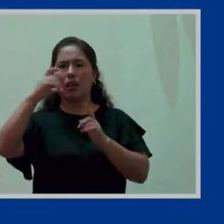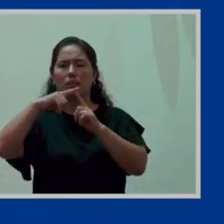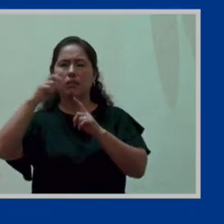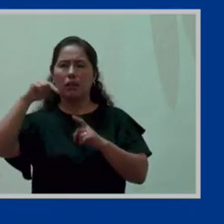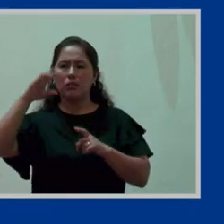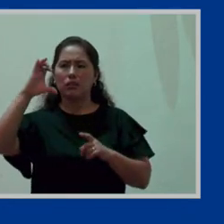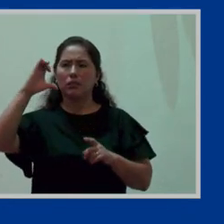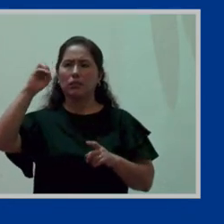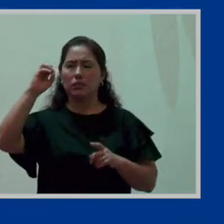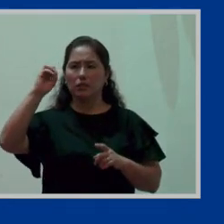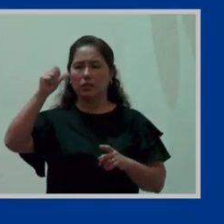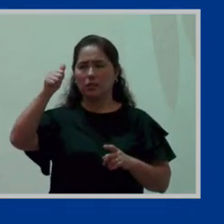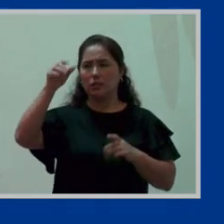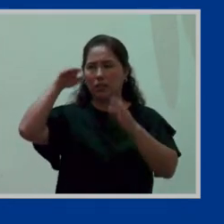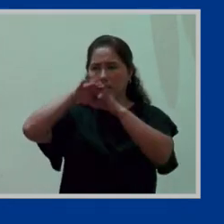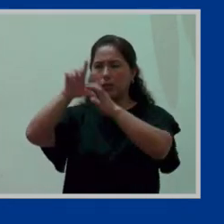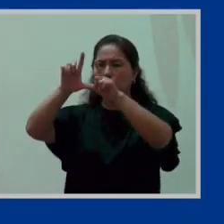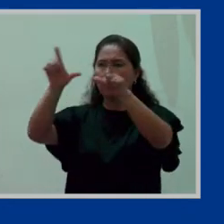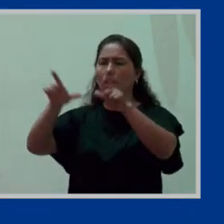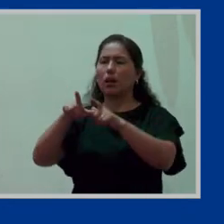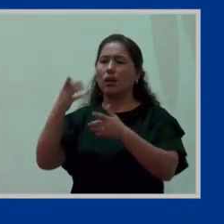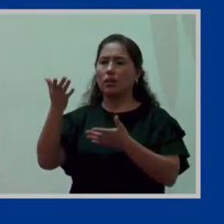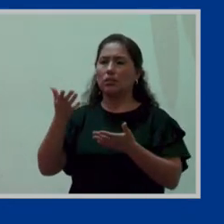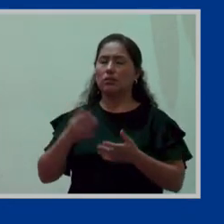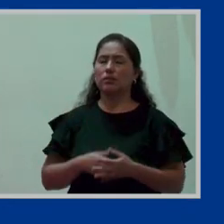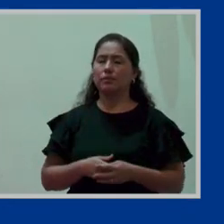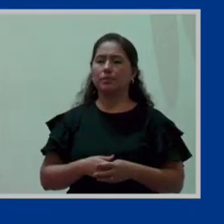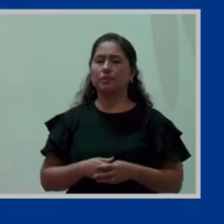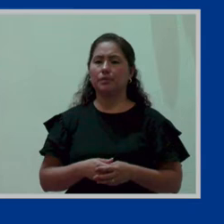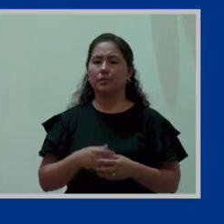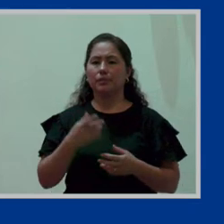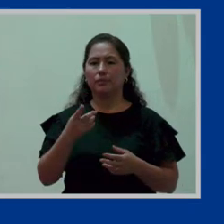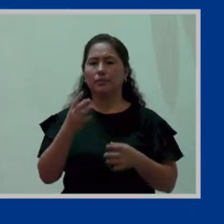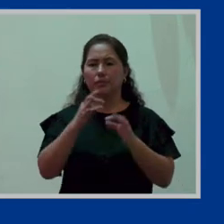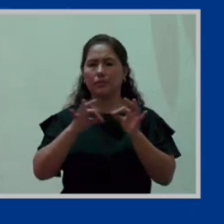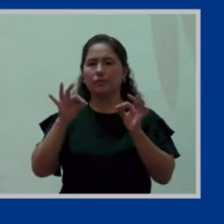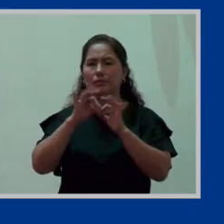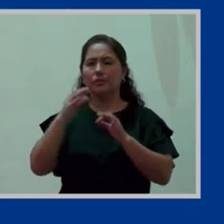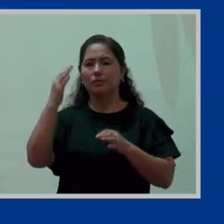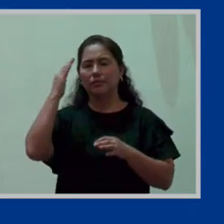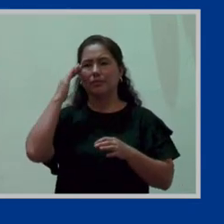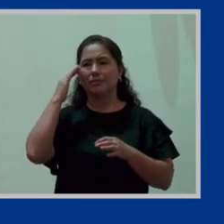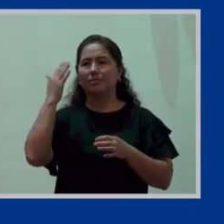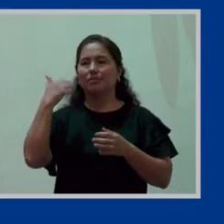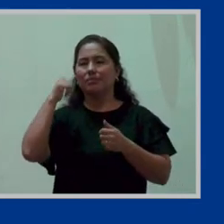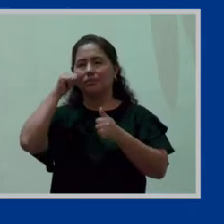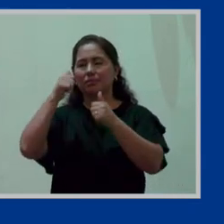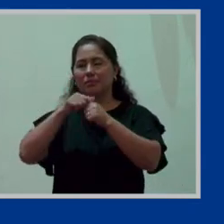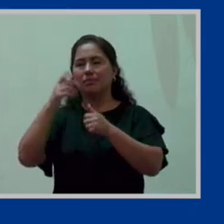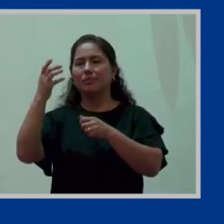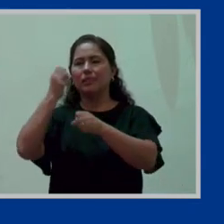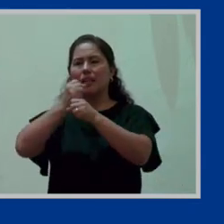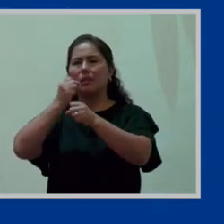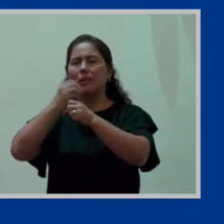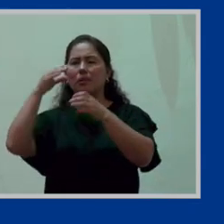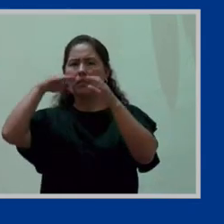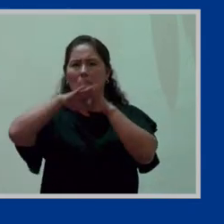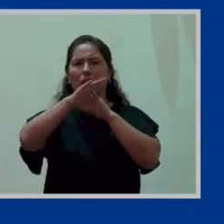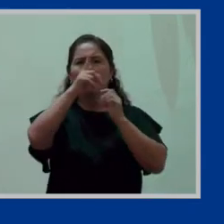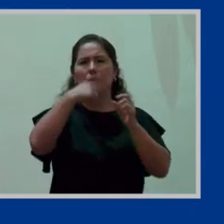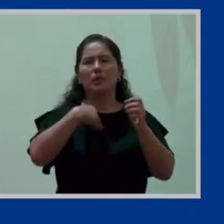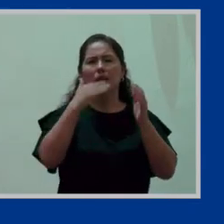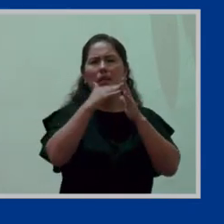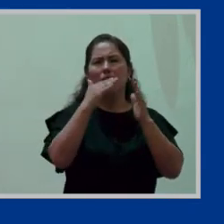el caso digamos de el trabajo remoto oye pero si la mayor